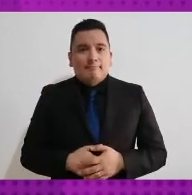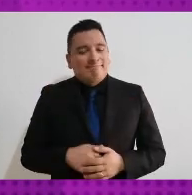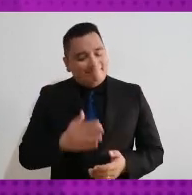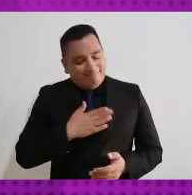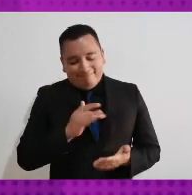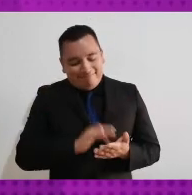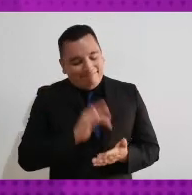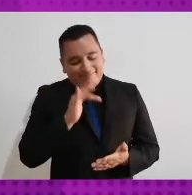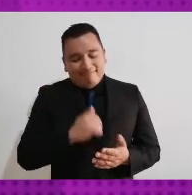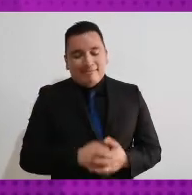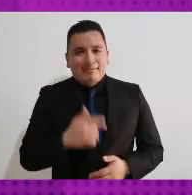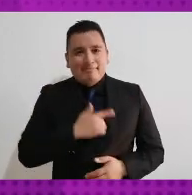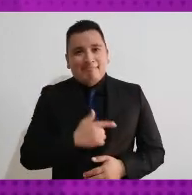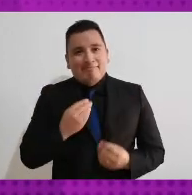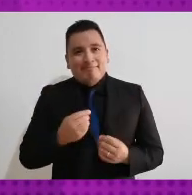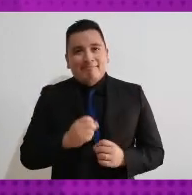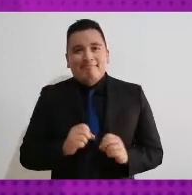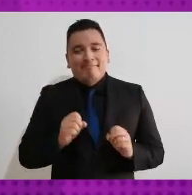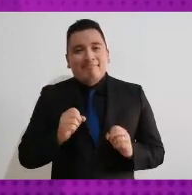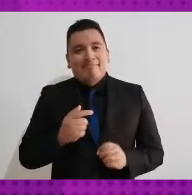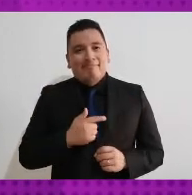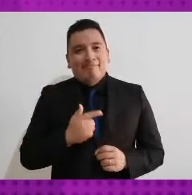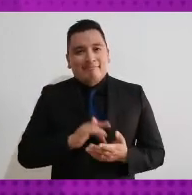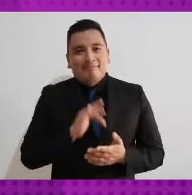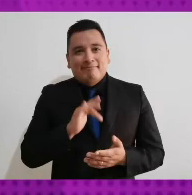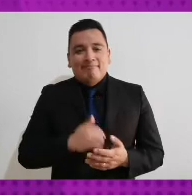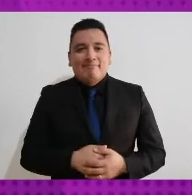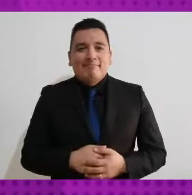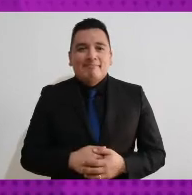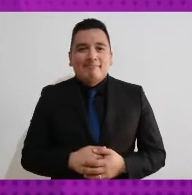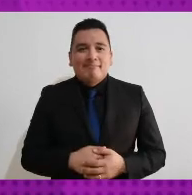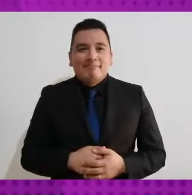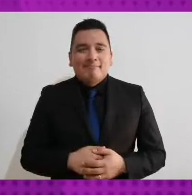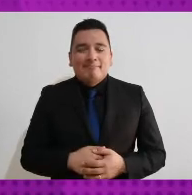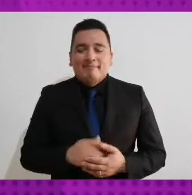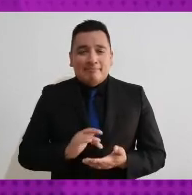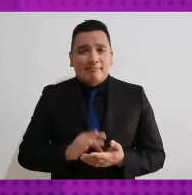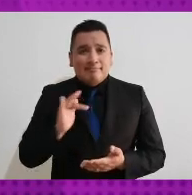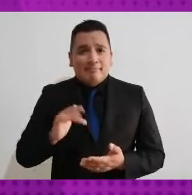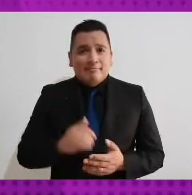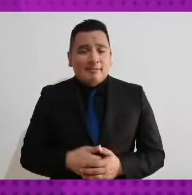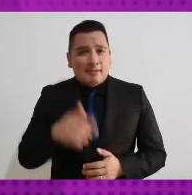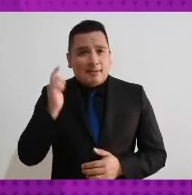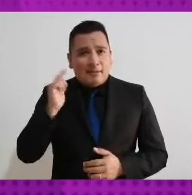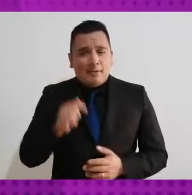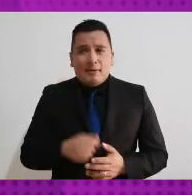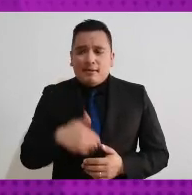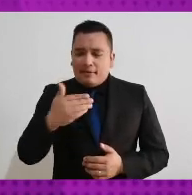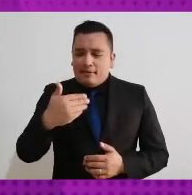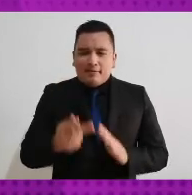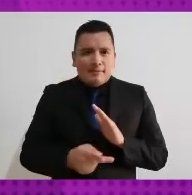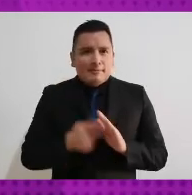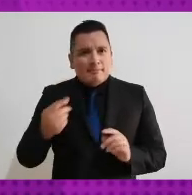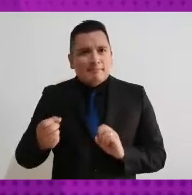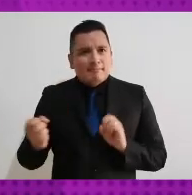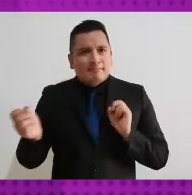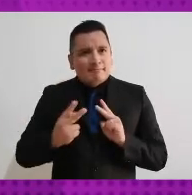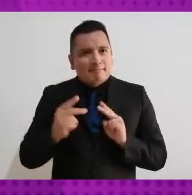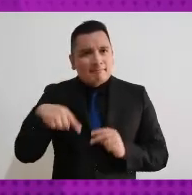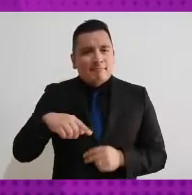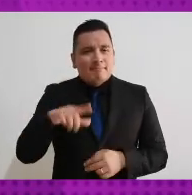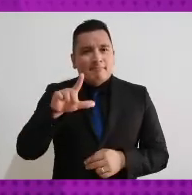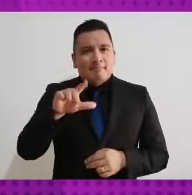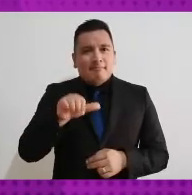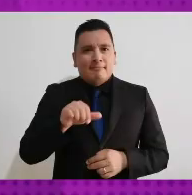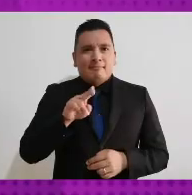la gracia soy yo lo he disfrutado mucho muchas gracias Madeline gracias a ti esperamos podernos volver a ver por aquí pronto en un